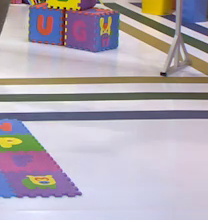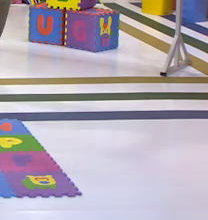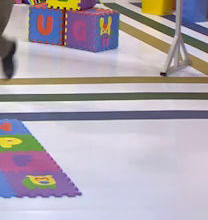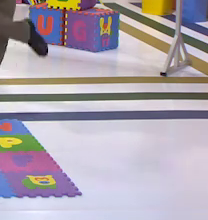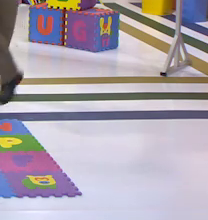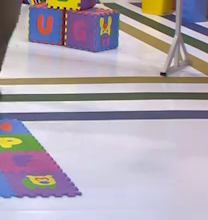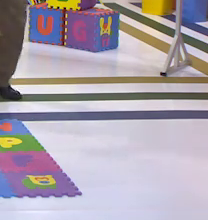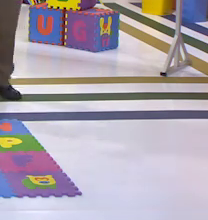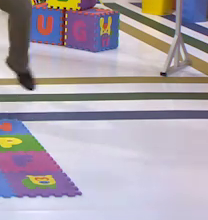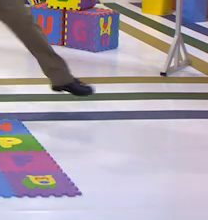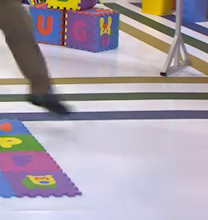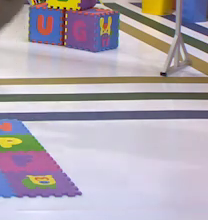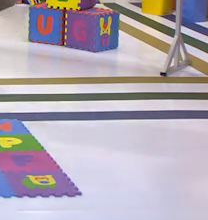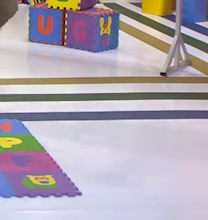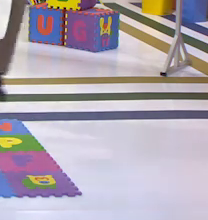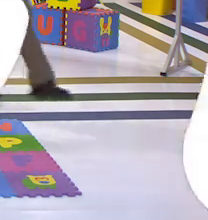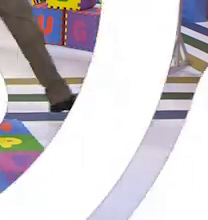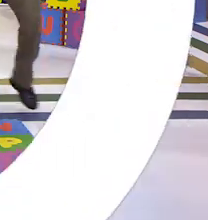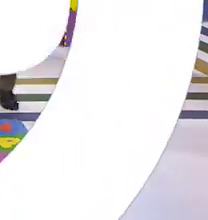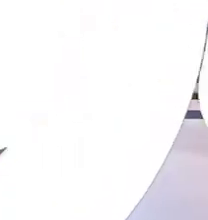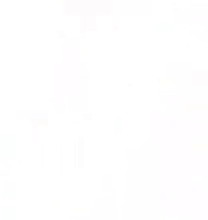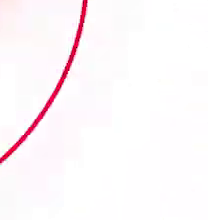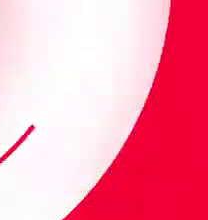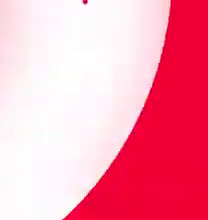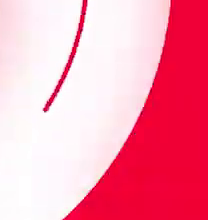Todos moviéndose, moviéndose.